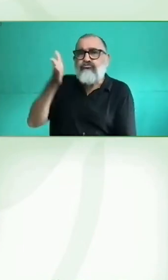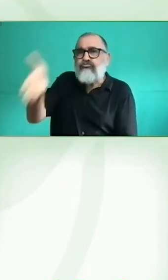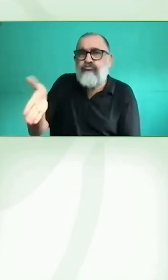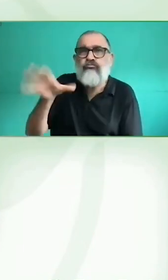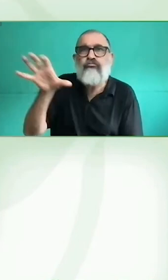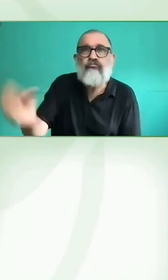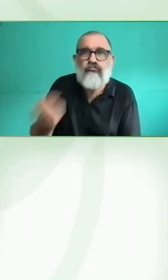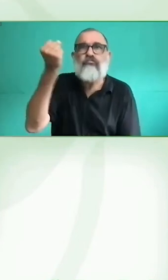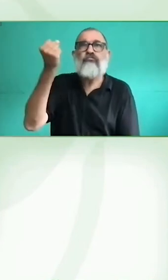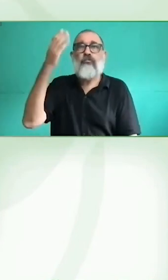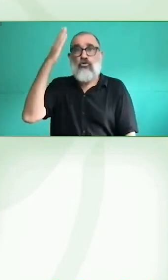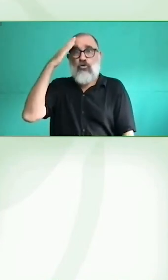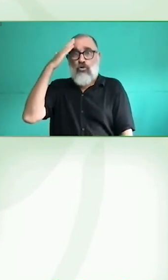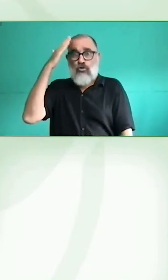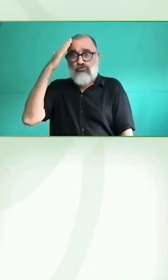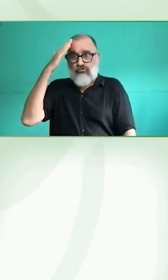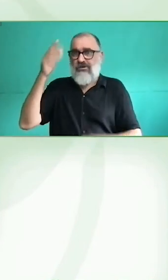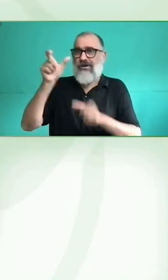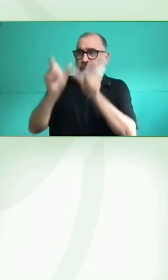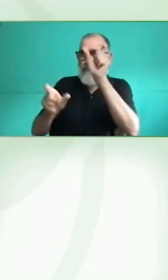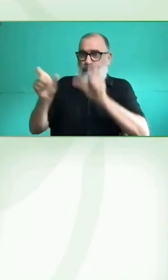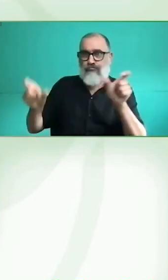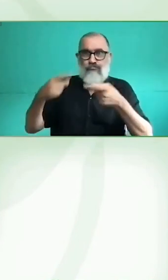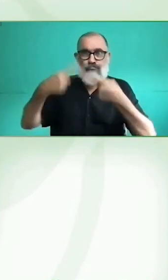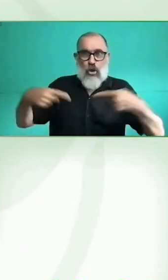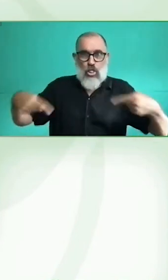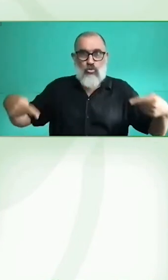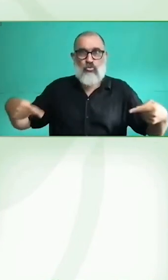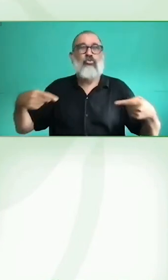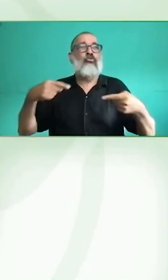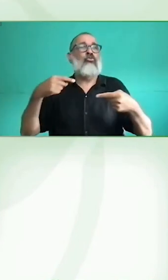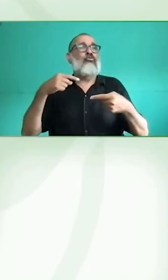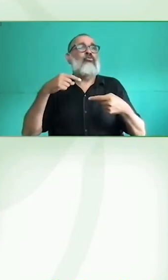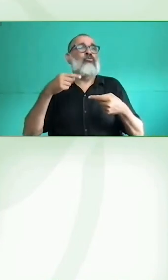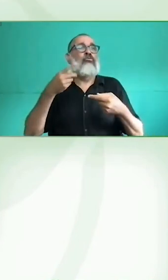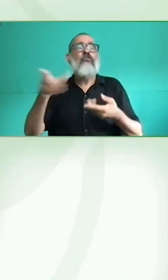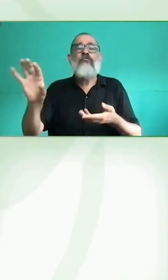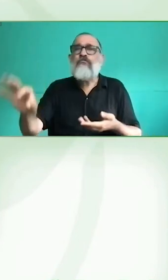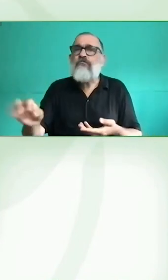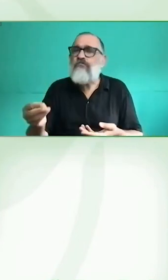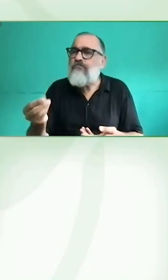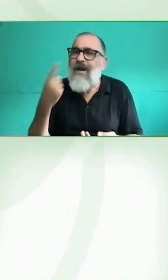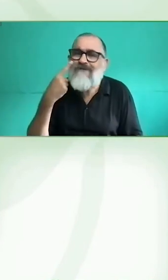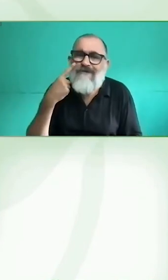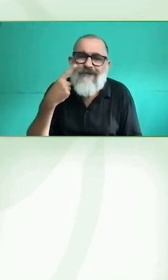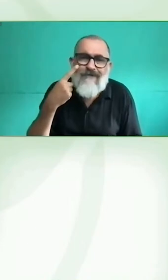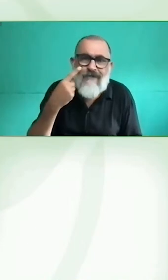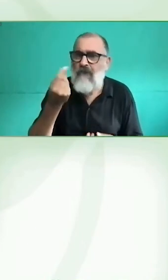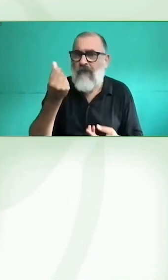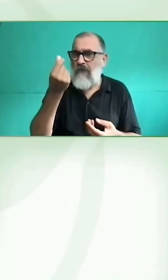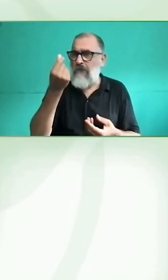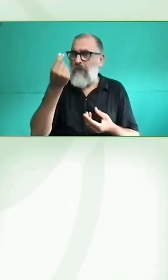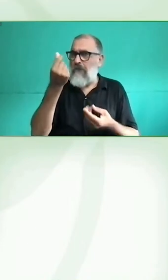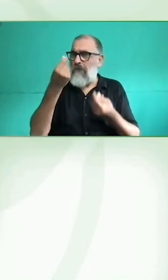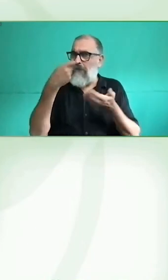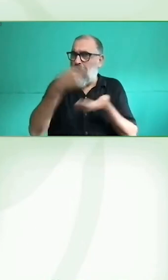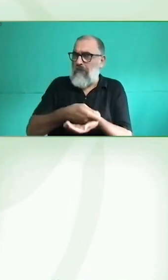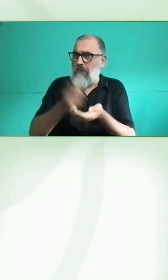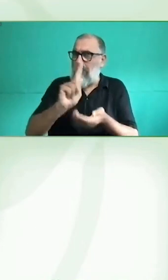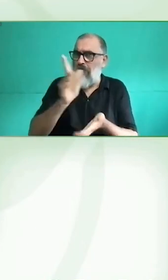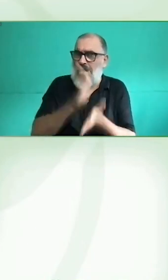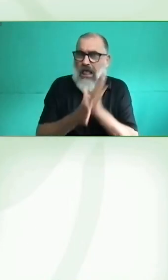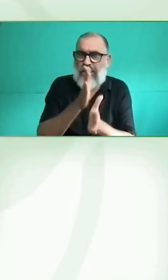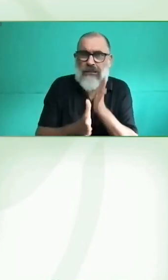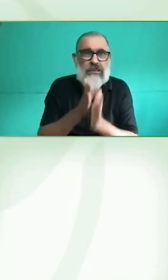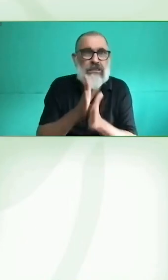diversidad de productos que existen. Les ofrecemos asesoramiento también a la hora de encontrar esos productos, porque nosotros obviamente no